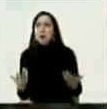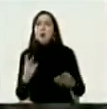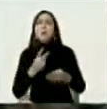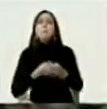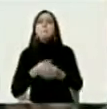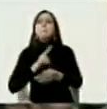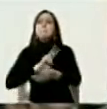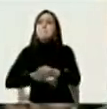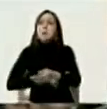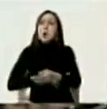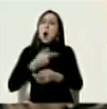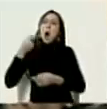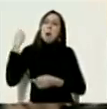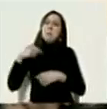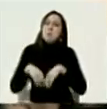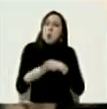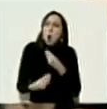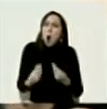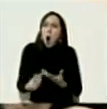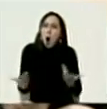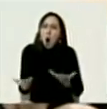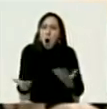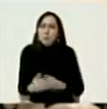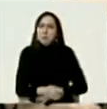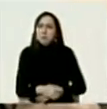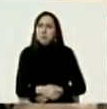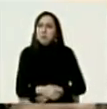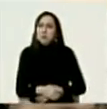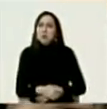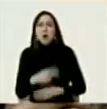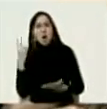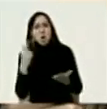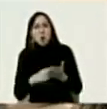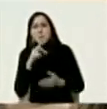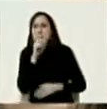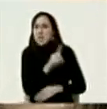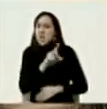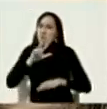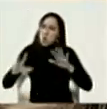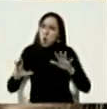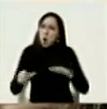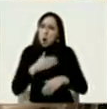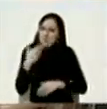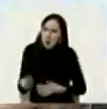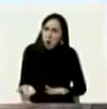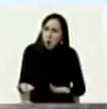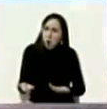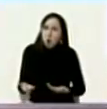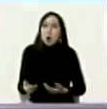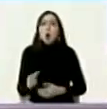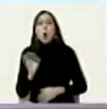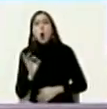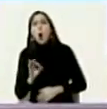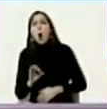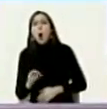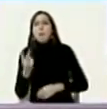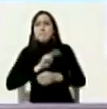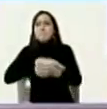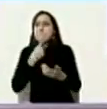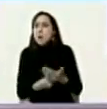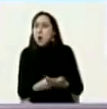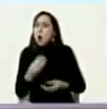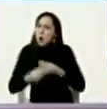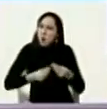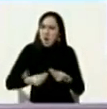pasado están mejor o peor que en el 2018 están mejor o peor que en el 2019 están